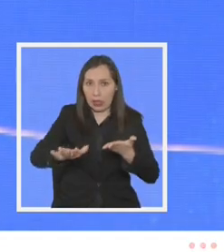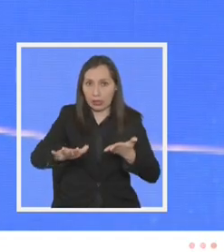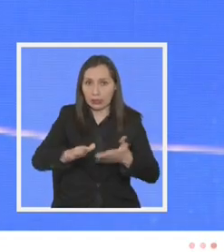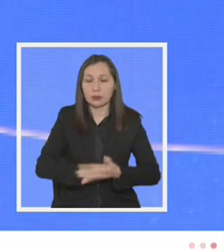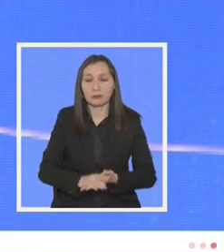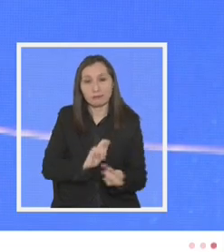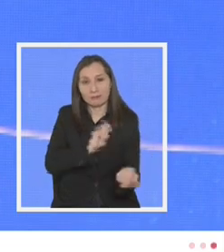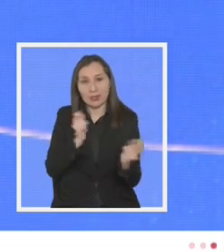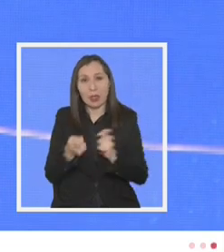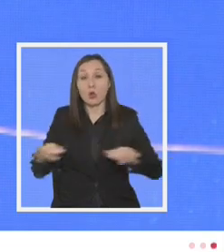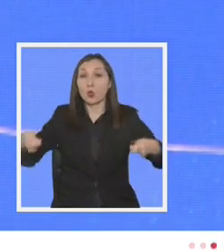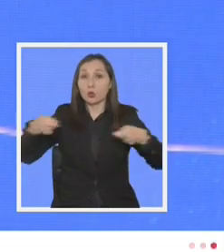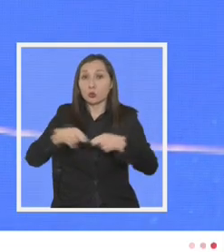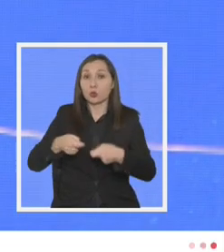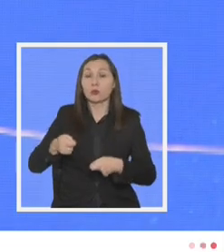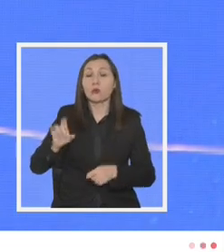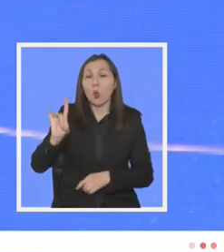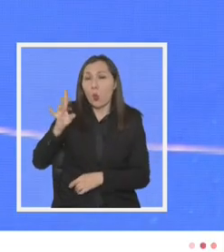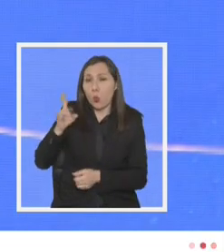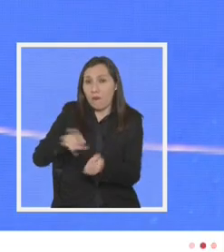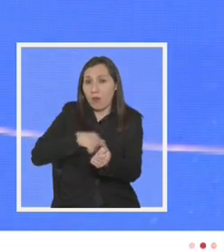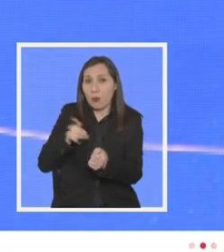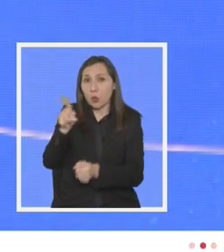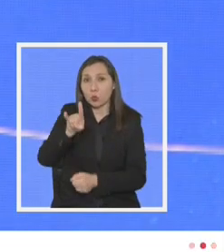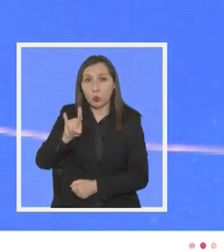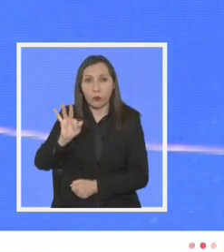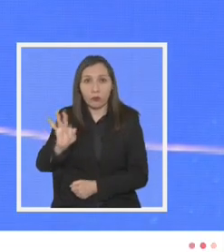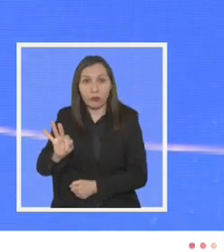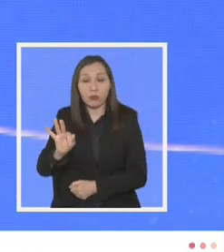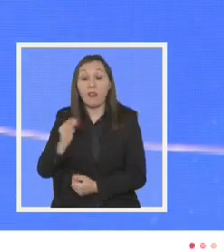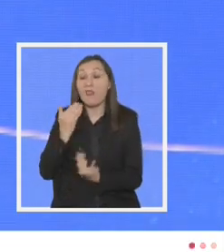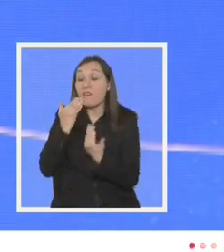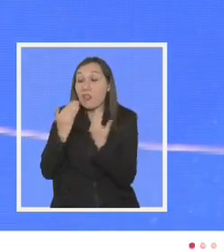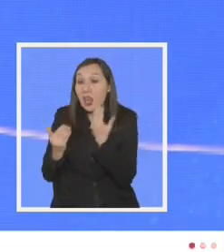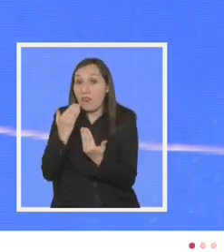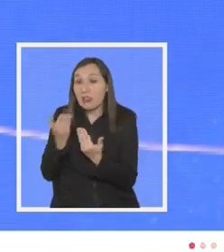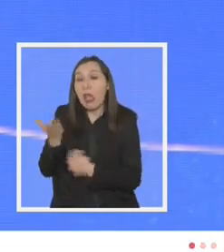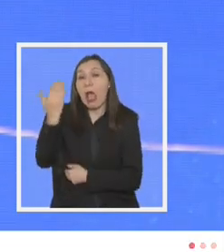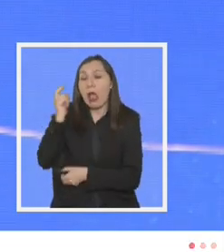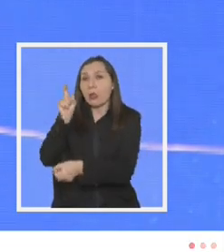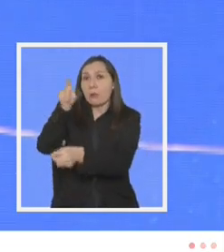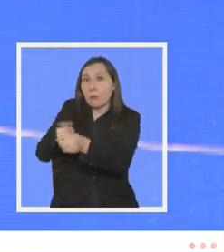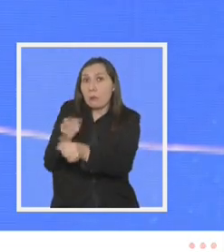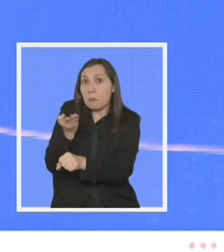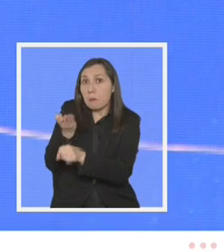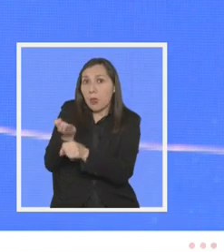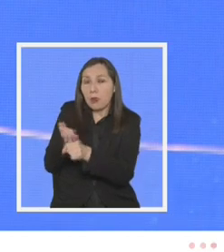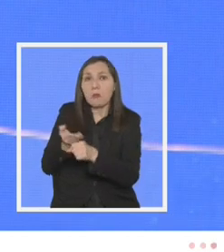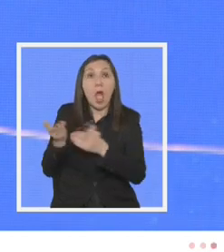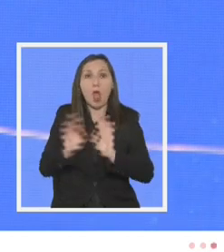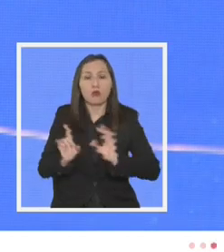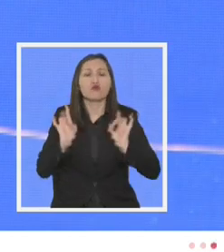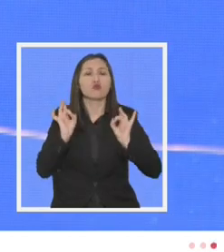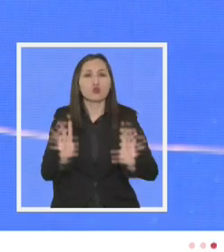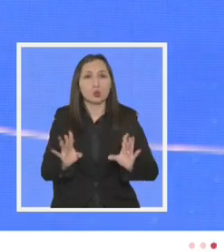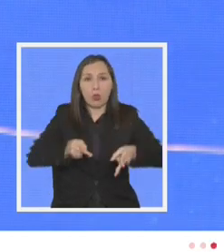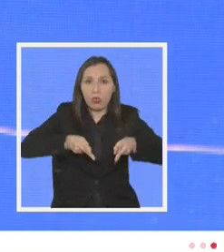transformamos el subsidio único familiar desde un beneficio al que se postulaba en un derecho